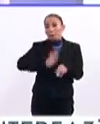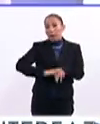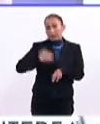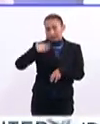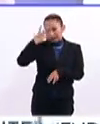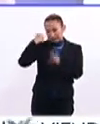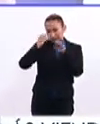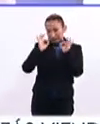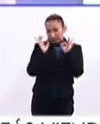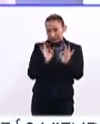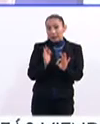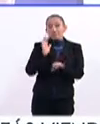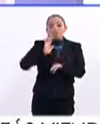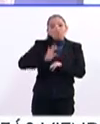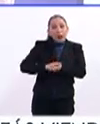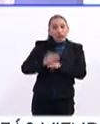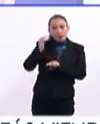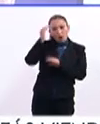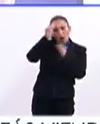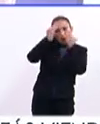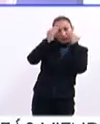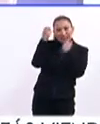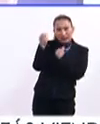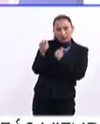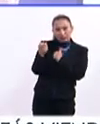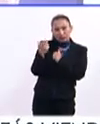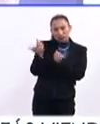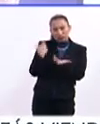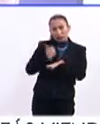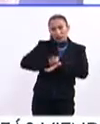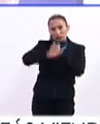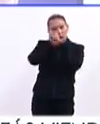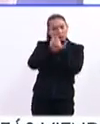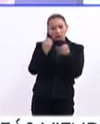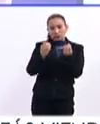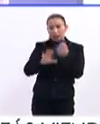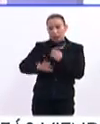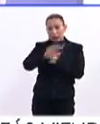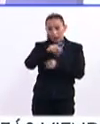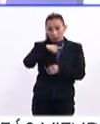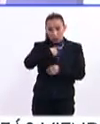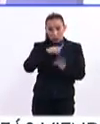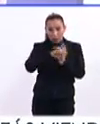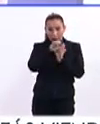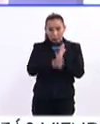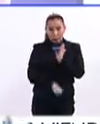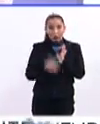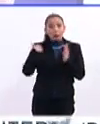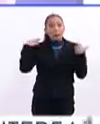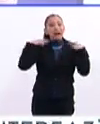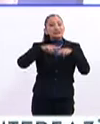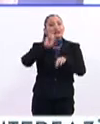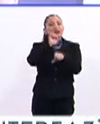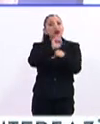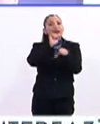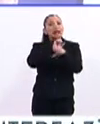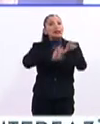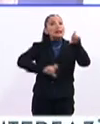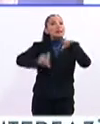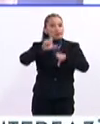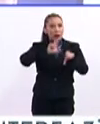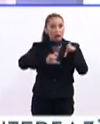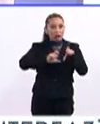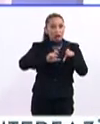preparado estés y entre más conozcas sobre esto, pues, bueno, va a favorecer en muchas áreas. En mi caso, voy a ser profesora de secundaria en química.